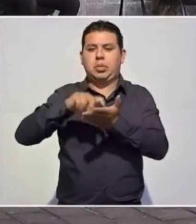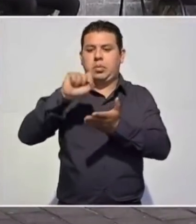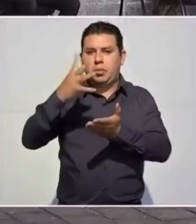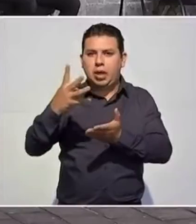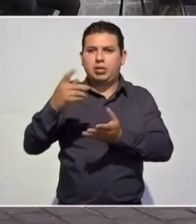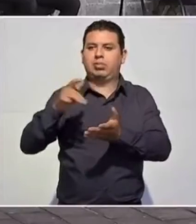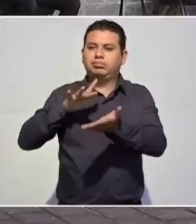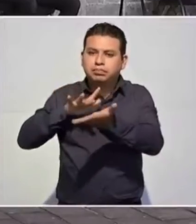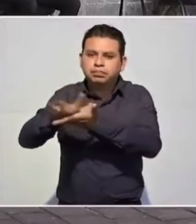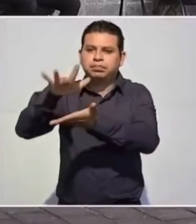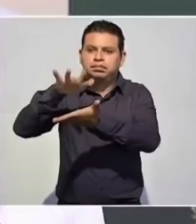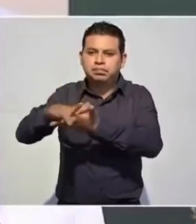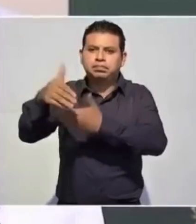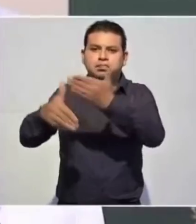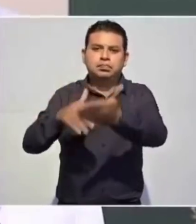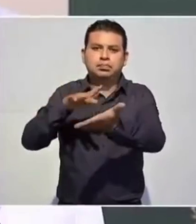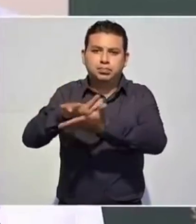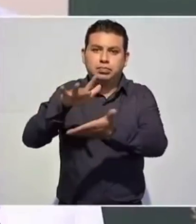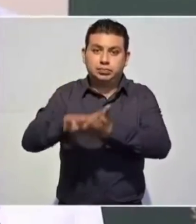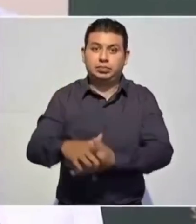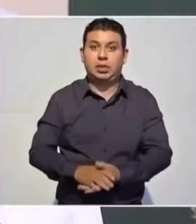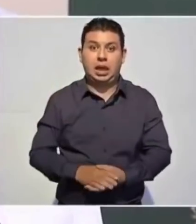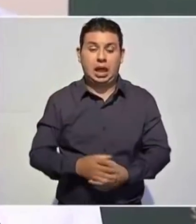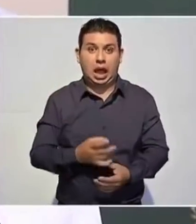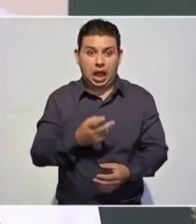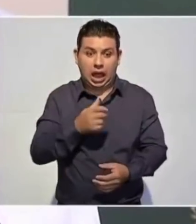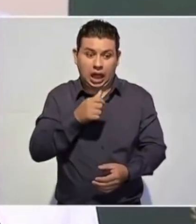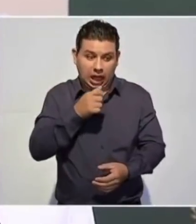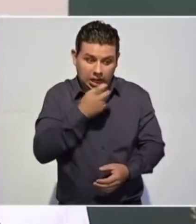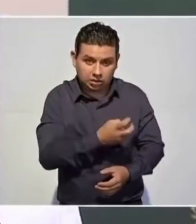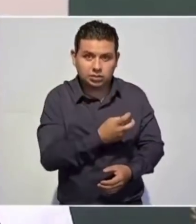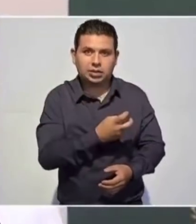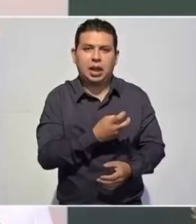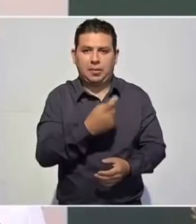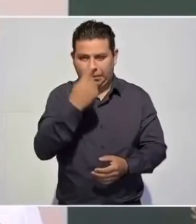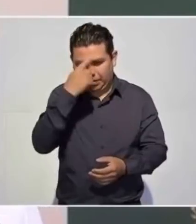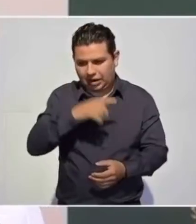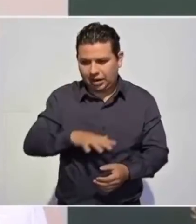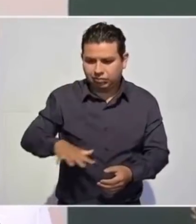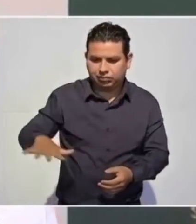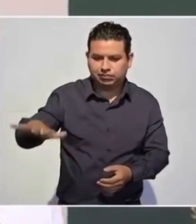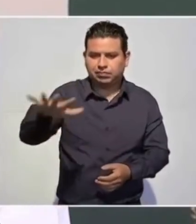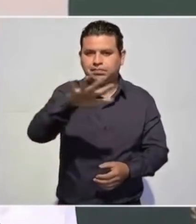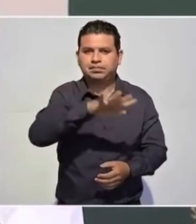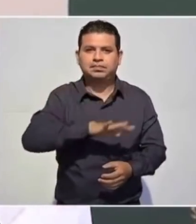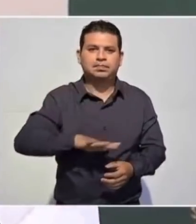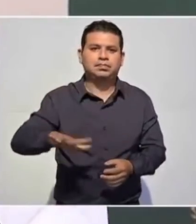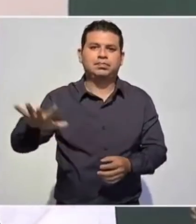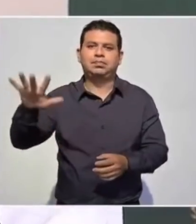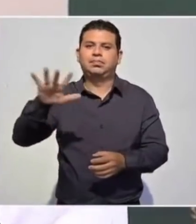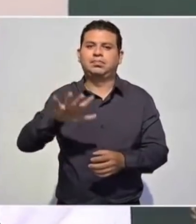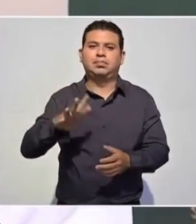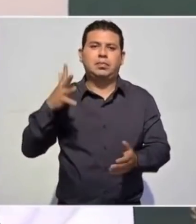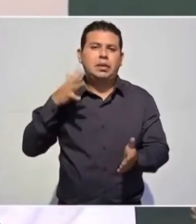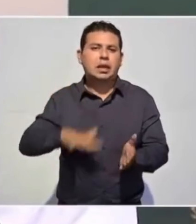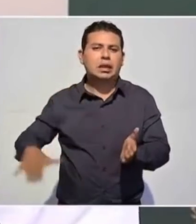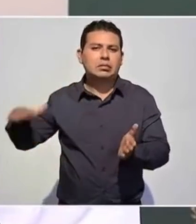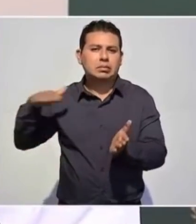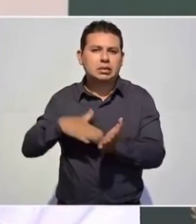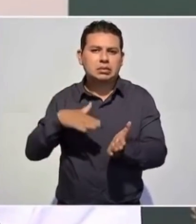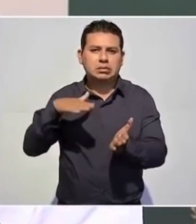De esta manera se beneficiará a 10 millones